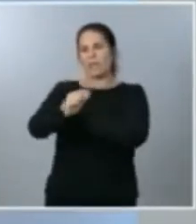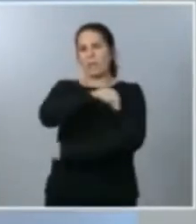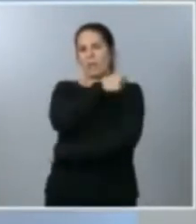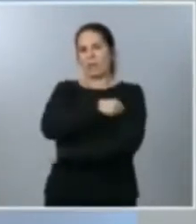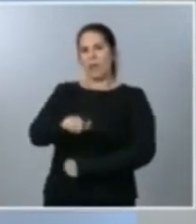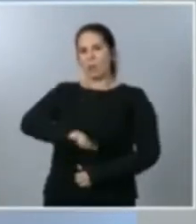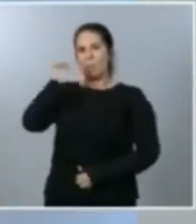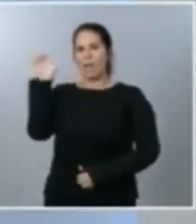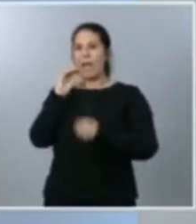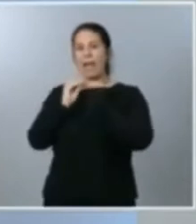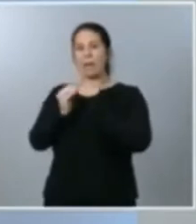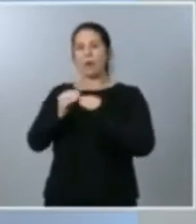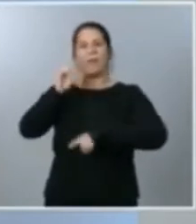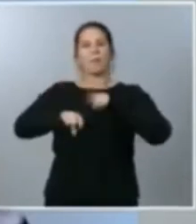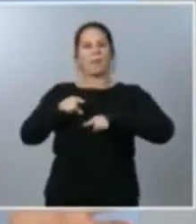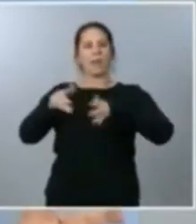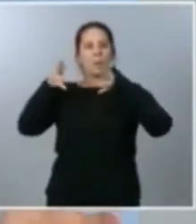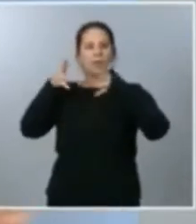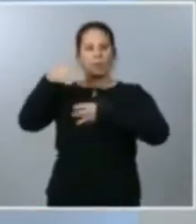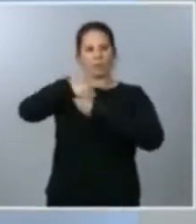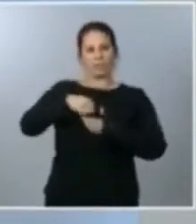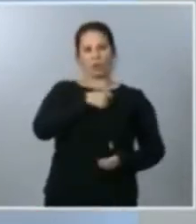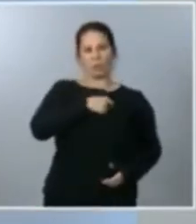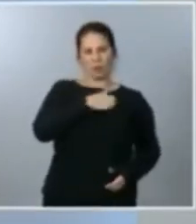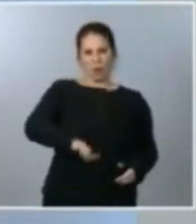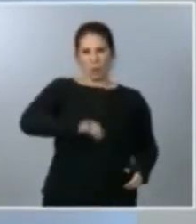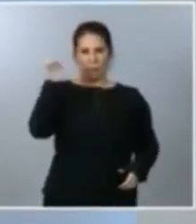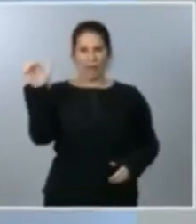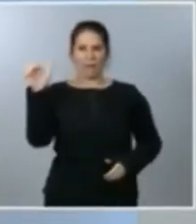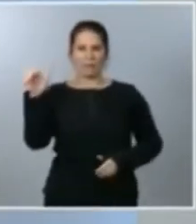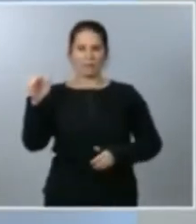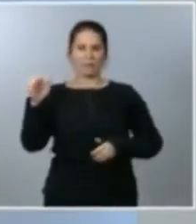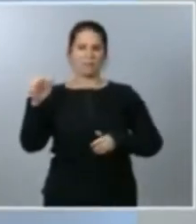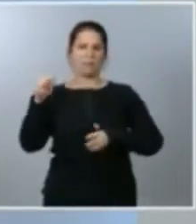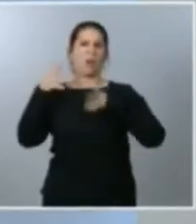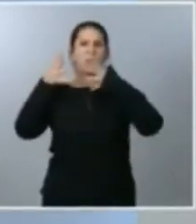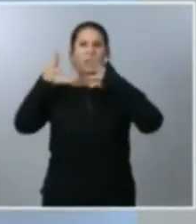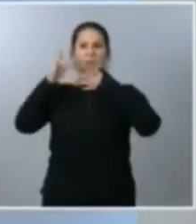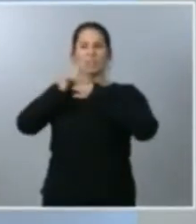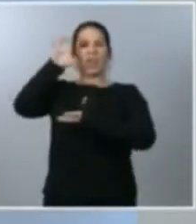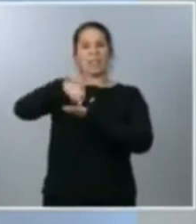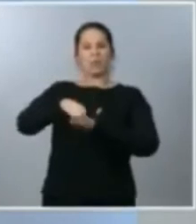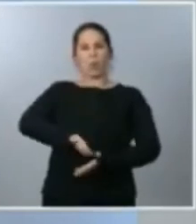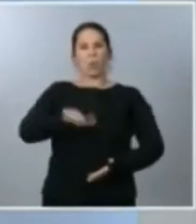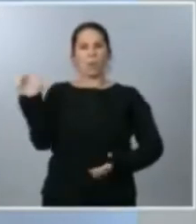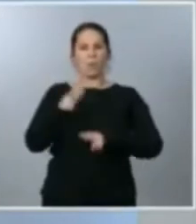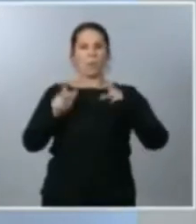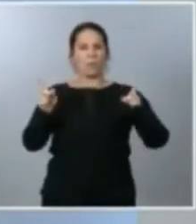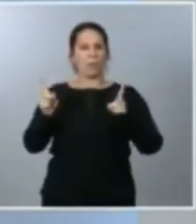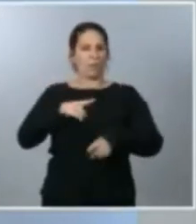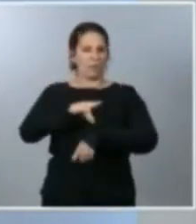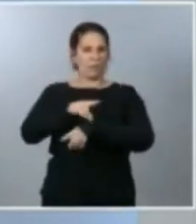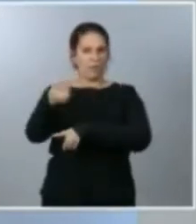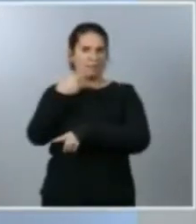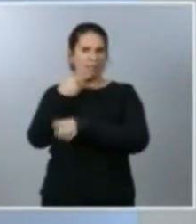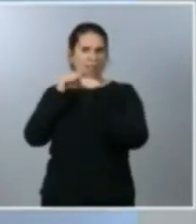recomendaciones de la Comisión Europea, en base a las recomendaciones del Centro Europeo de Prevención de Enfermedades y en base también a las orientaciones